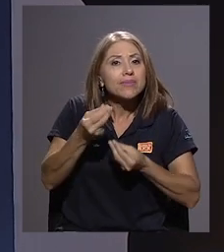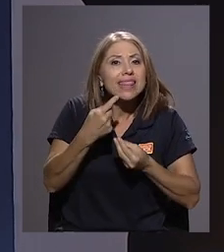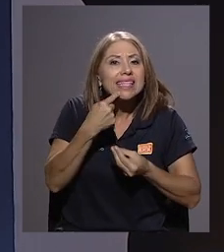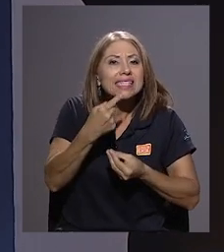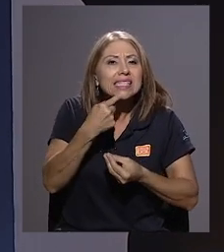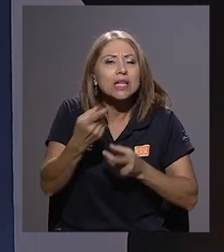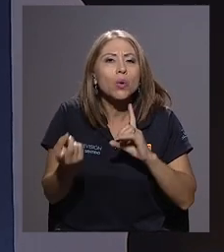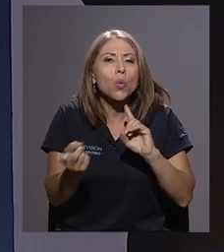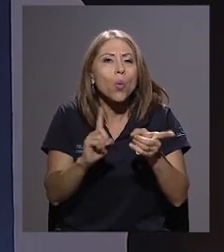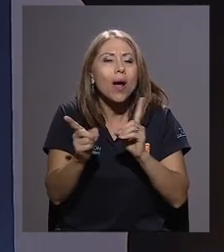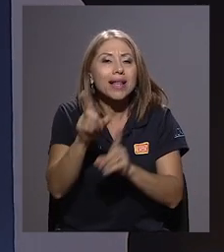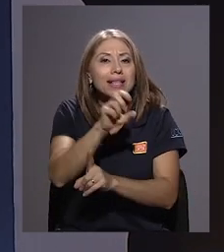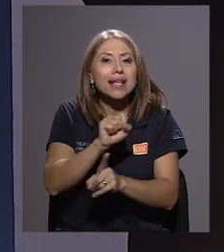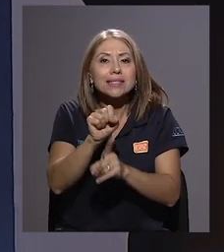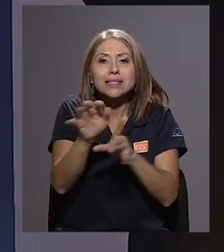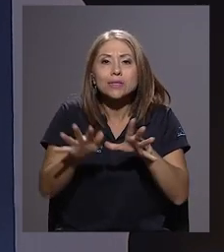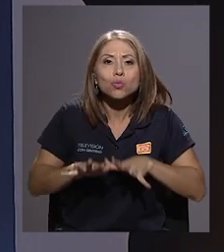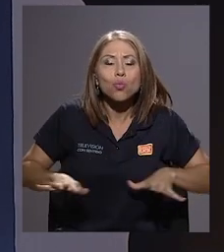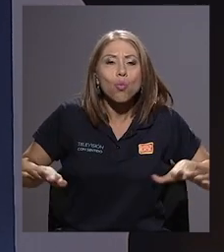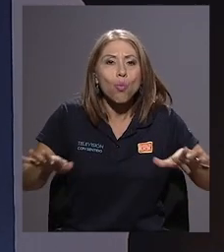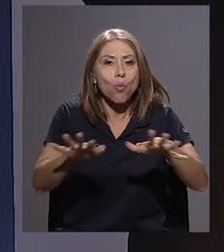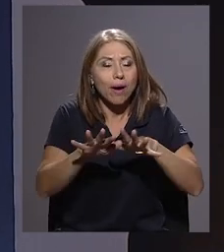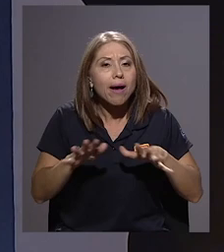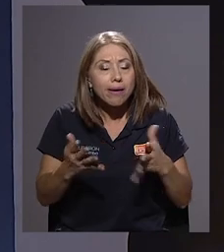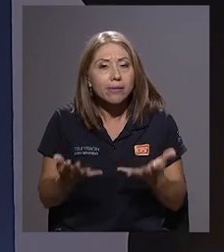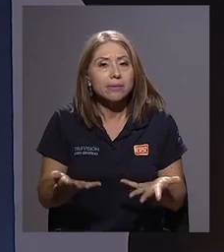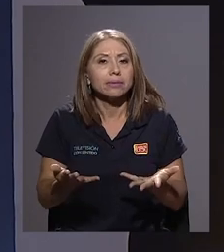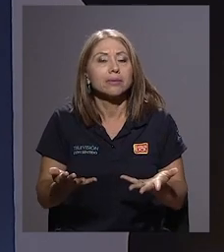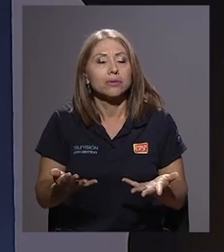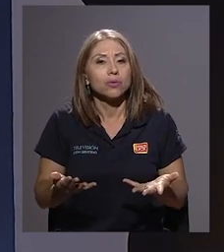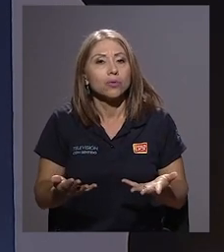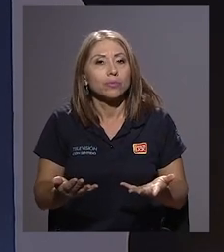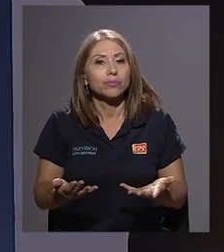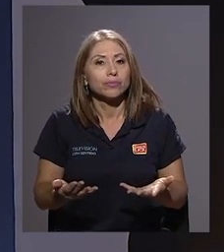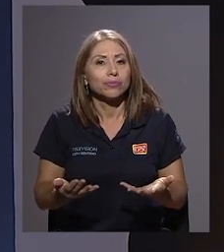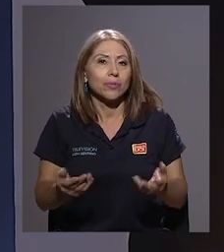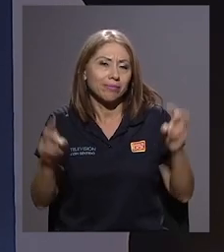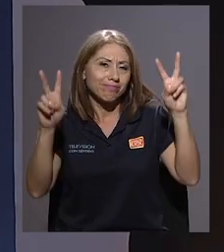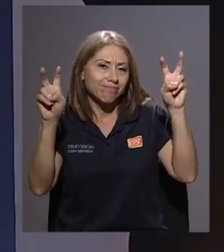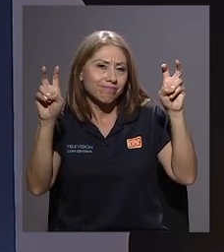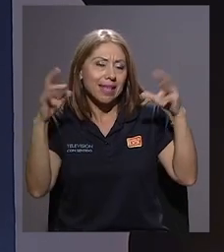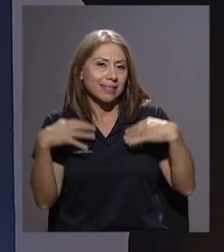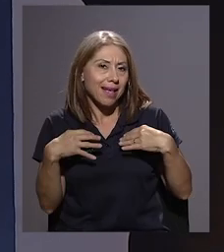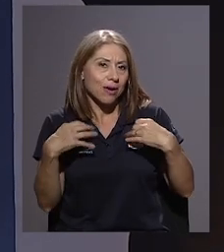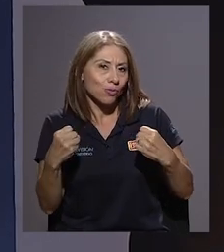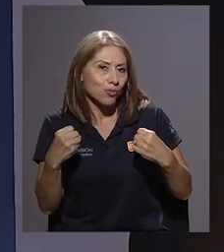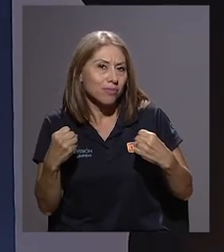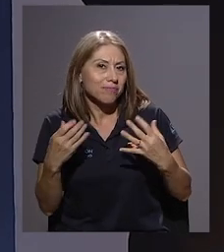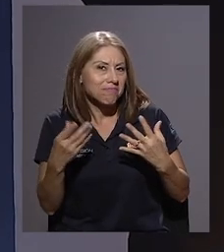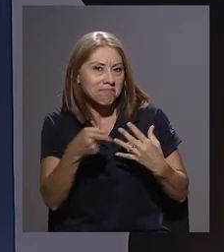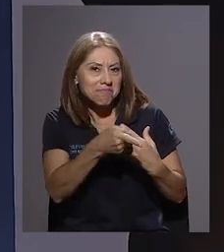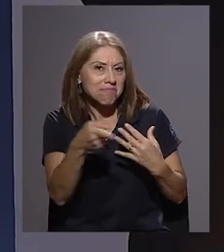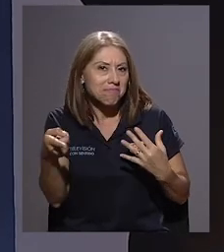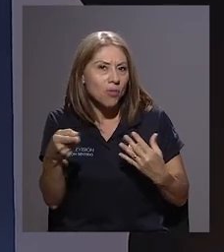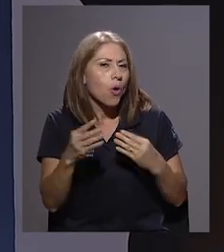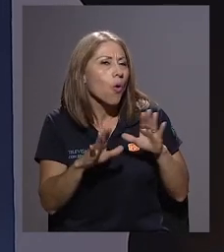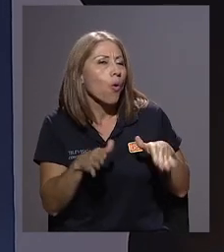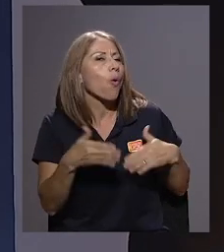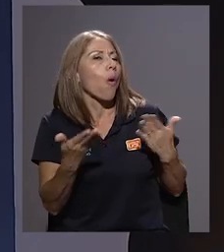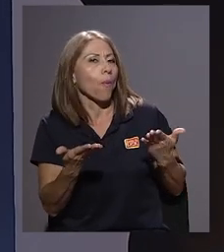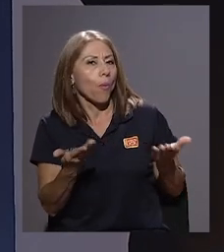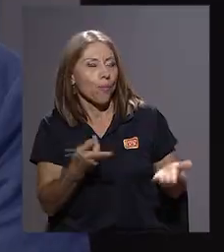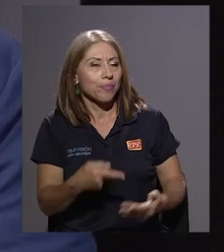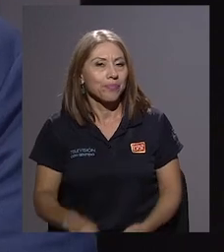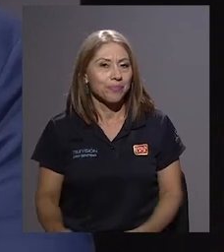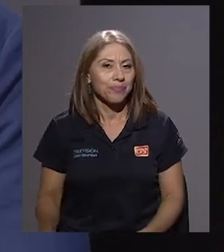de cuál es el estado de la salud si esto fuese una persona. ¿Cómo podría decir